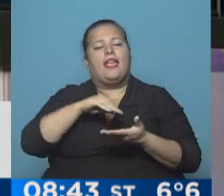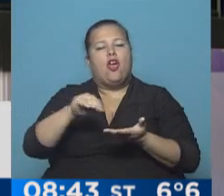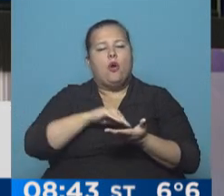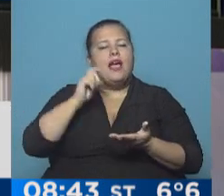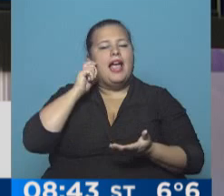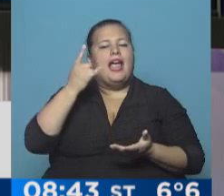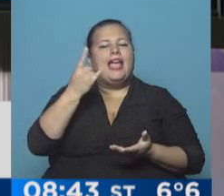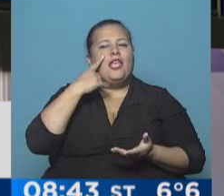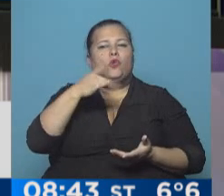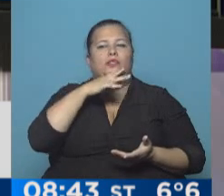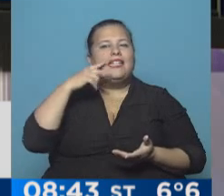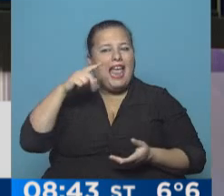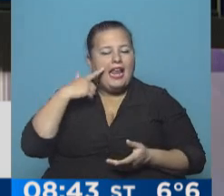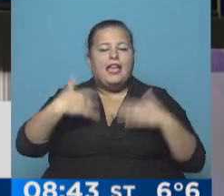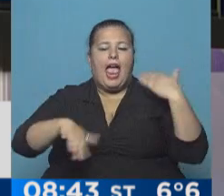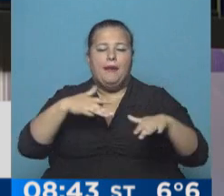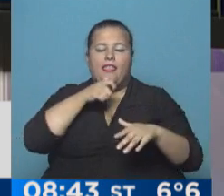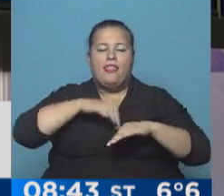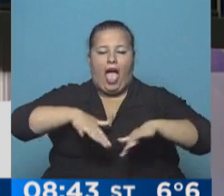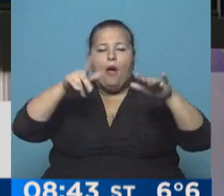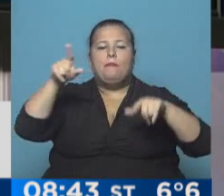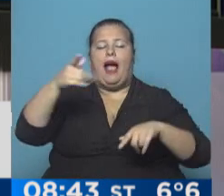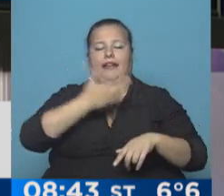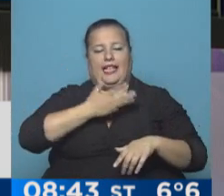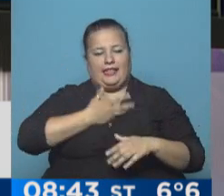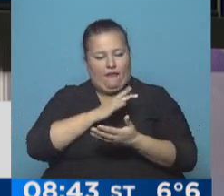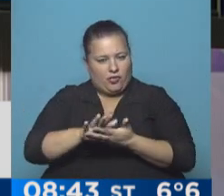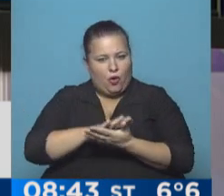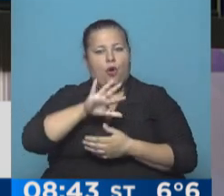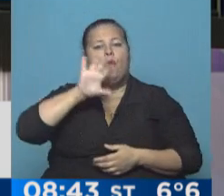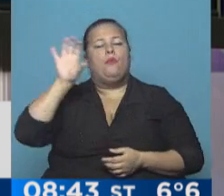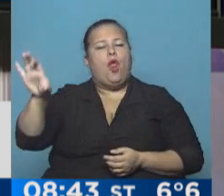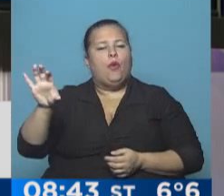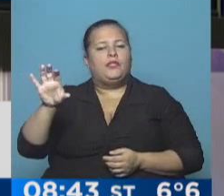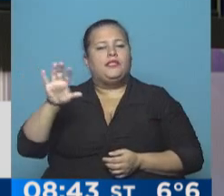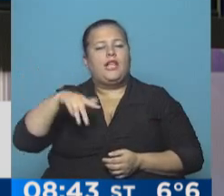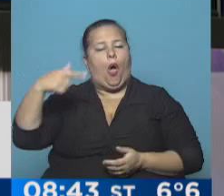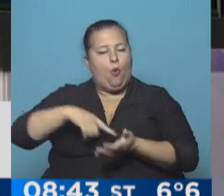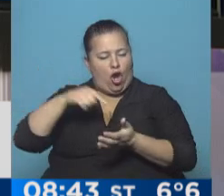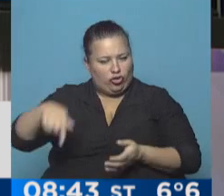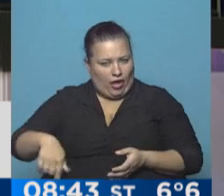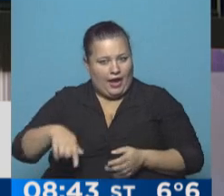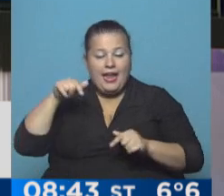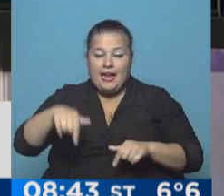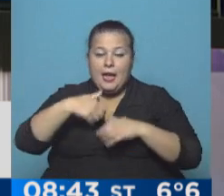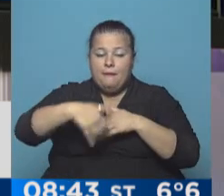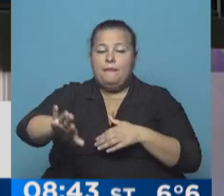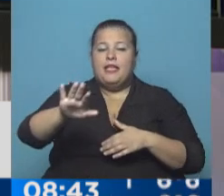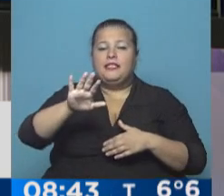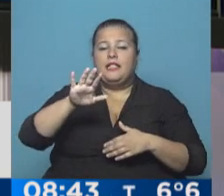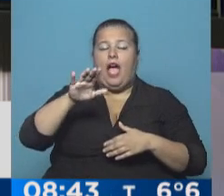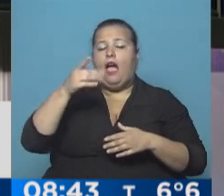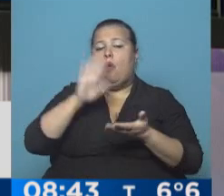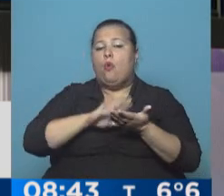Giustiniani, declarar la emergencia hídrica para la provincia de Santa Fe y la provincia de Buenos Aires, esto es a partir de las